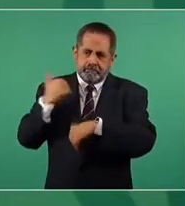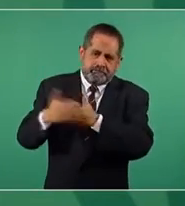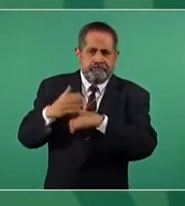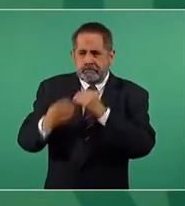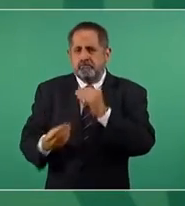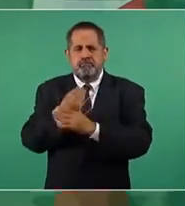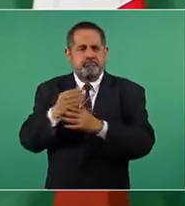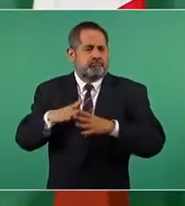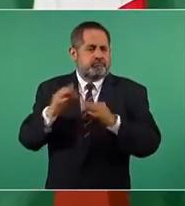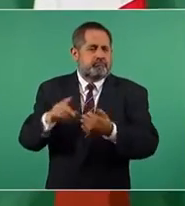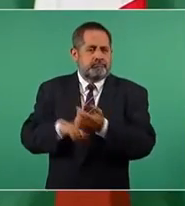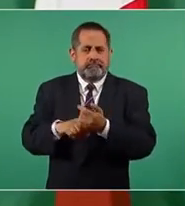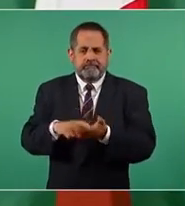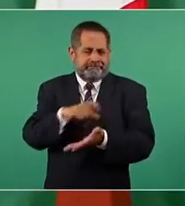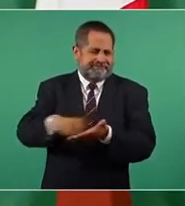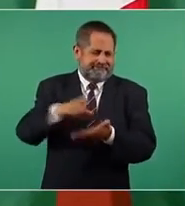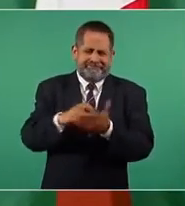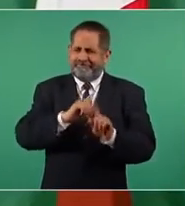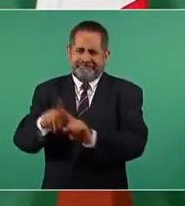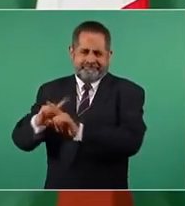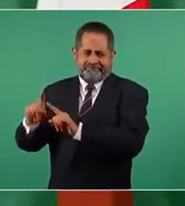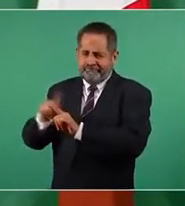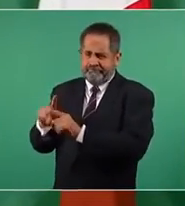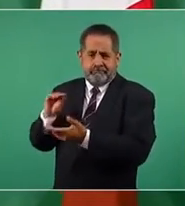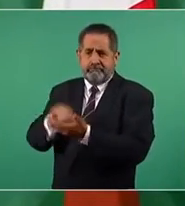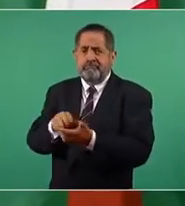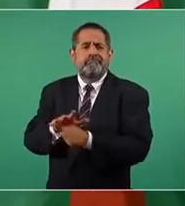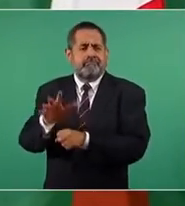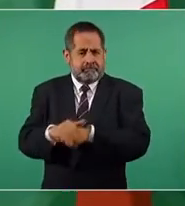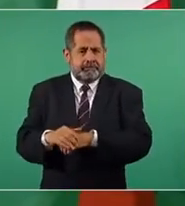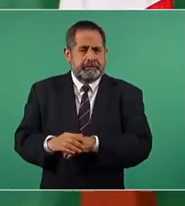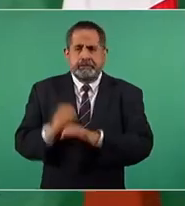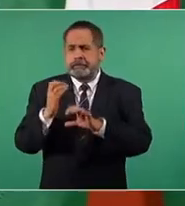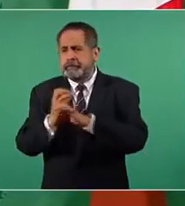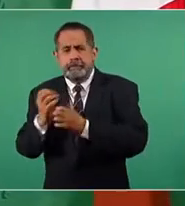se van a comprar los cilindros, vehículos.